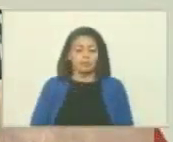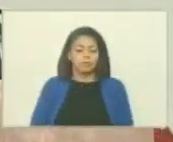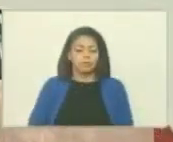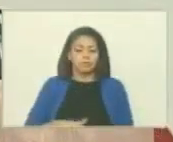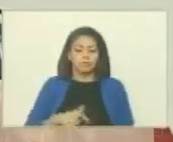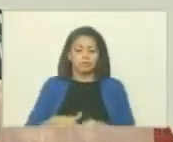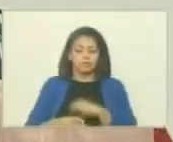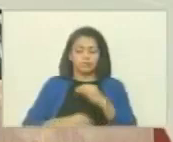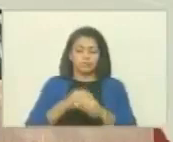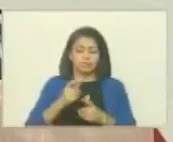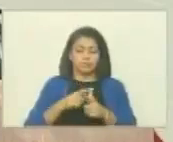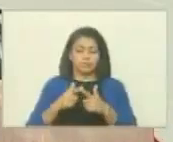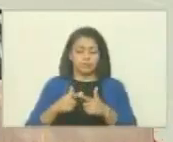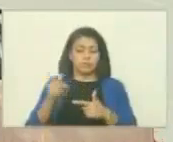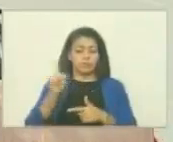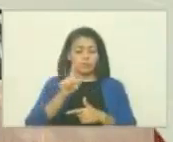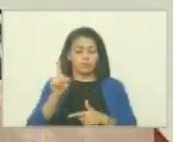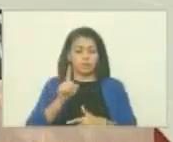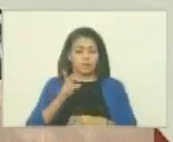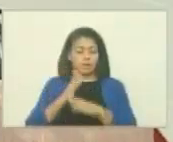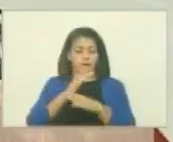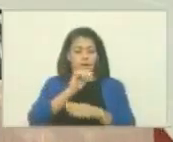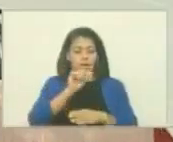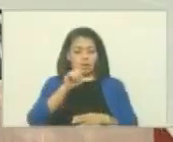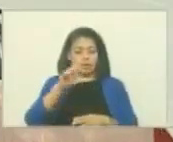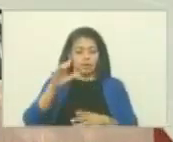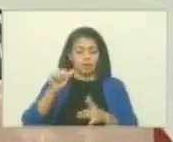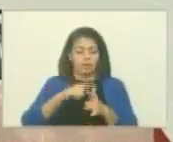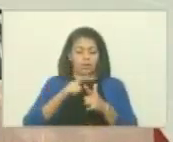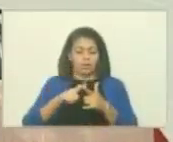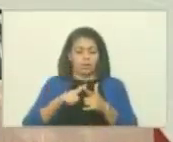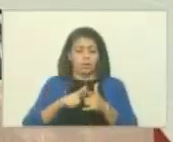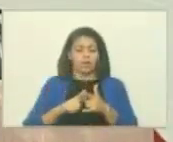fue el no al alca pero